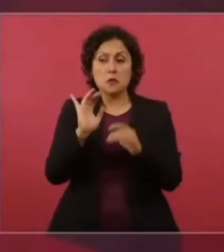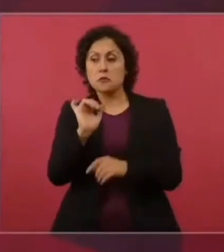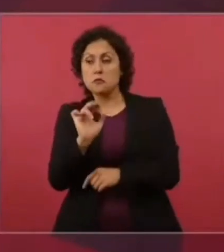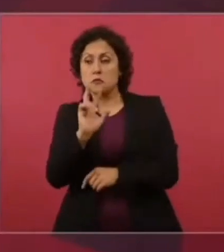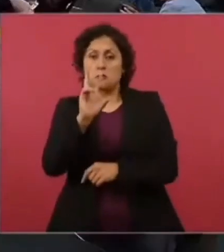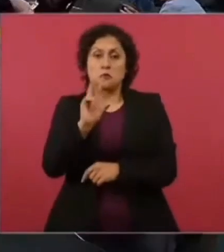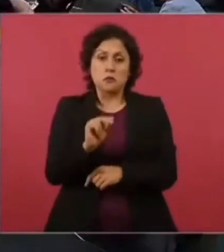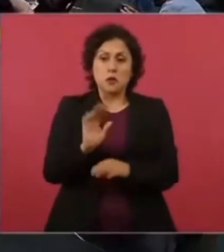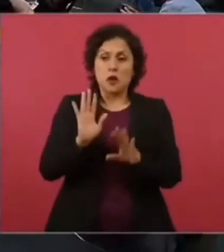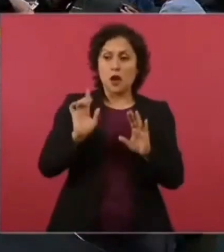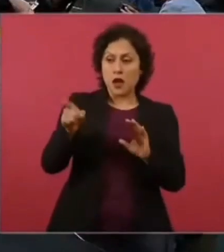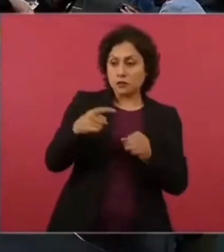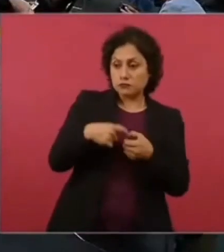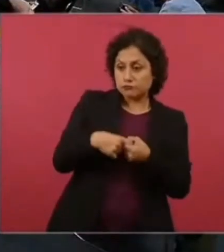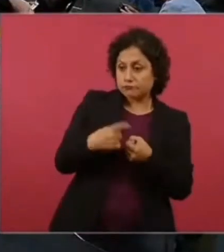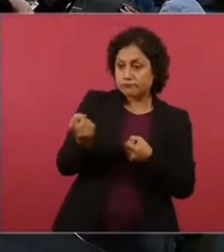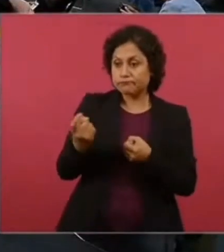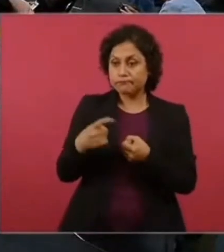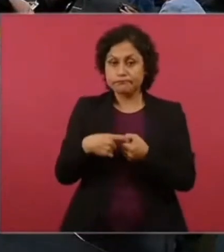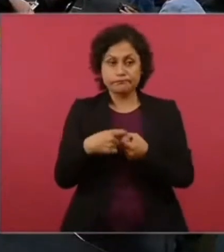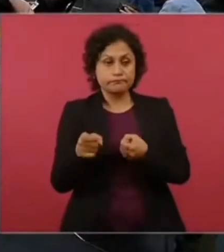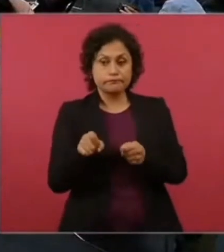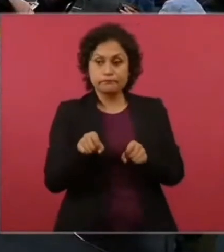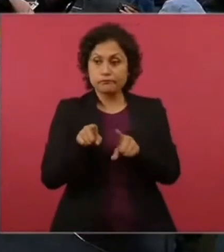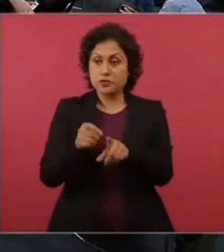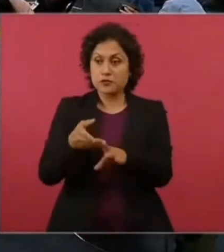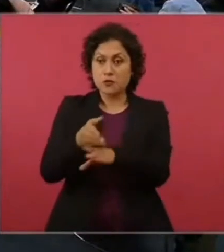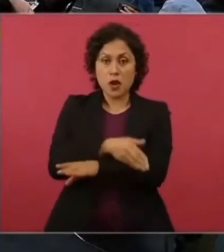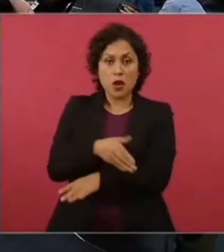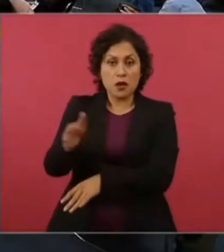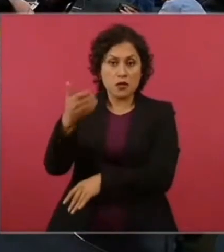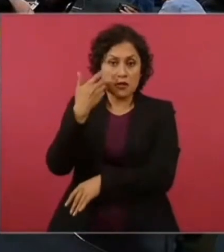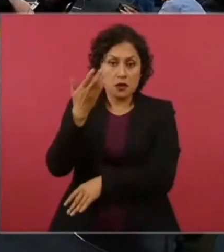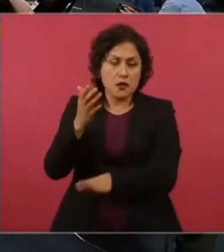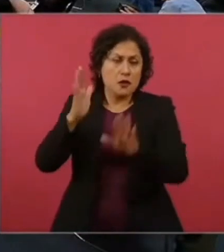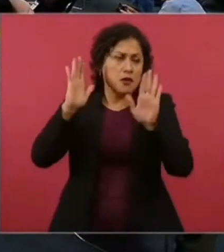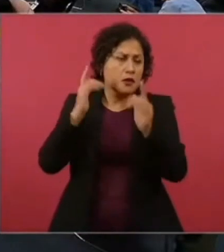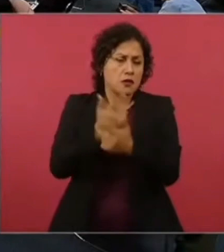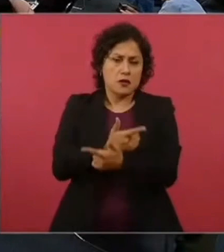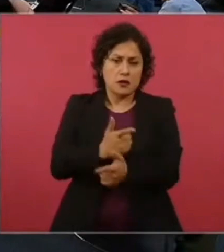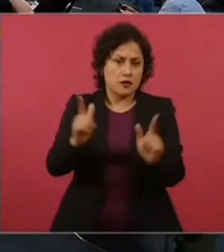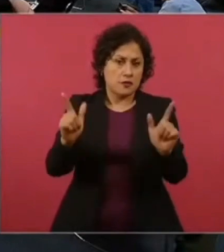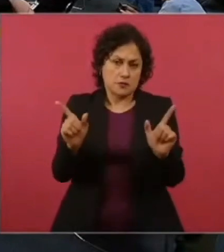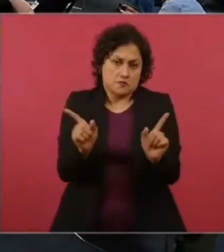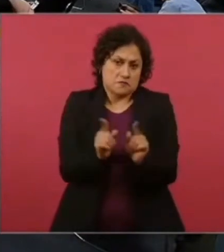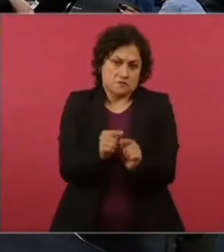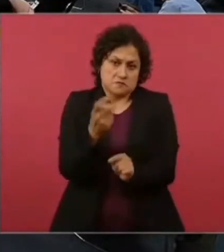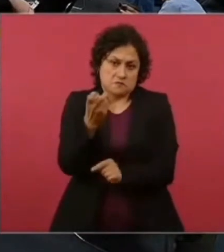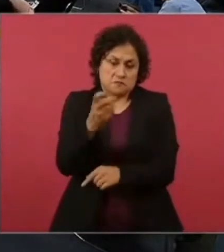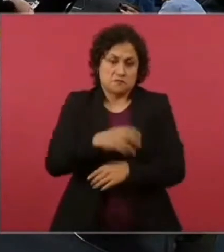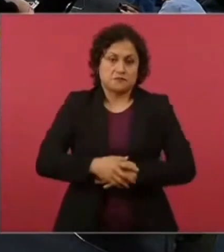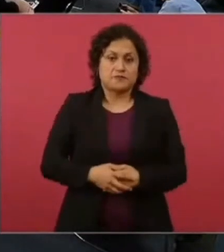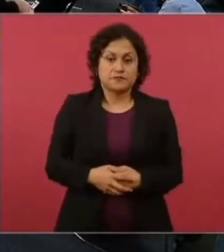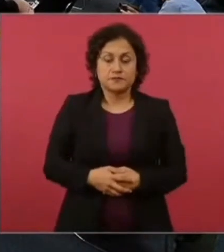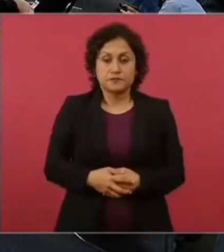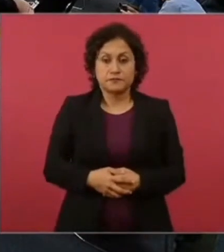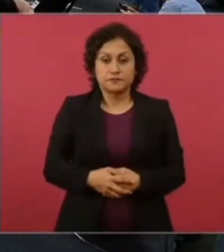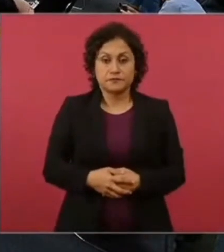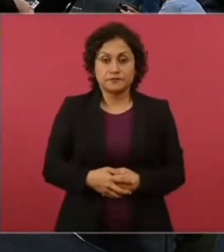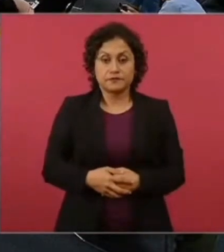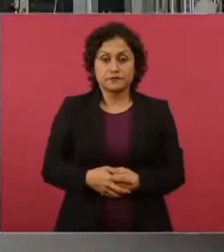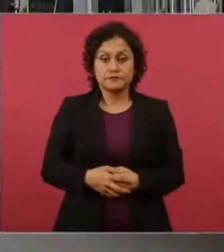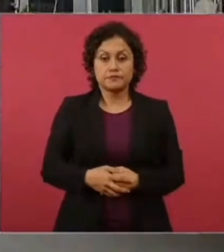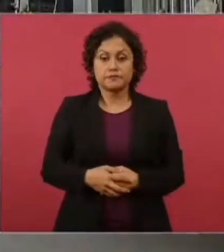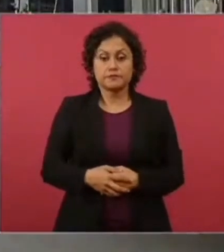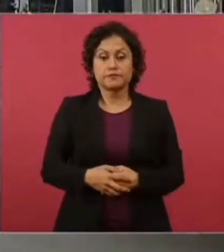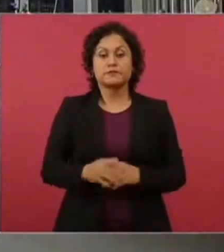ellos quieren seguir con el mismo sistema. Eso es básicamente. Ya, ya,